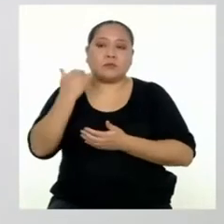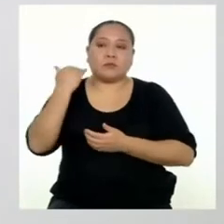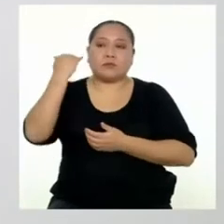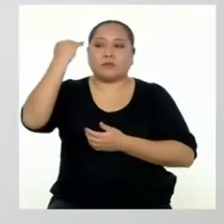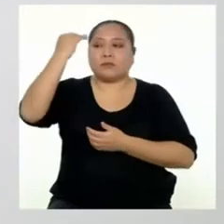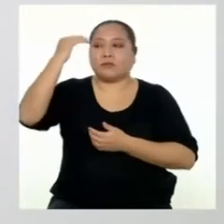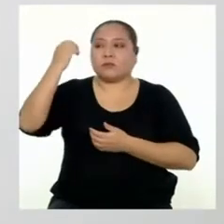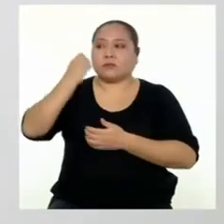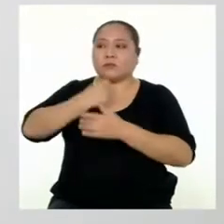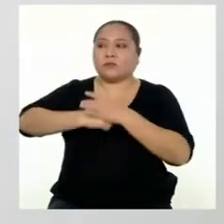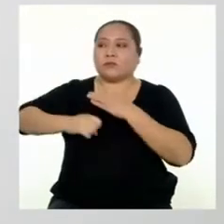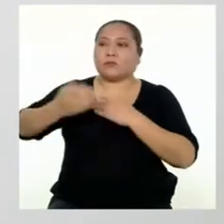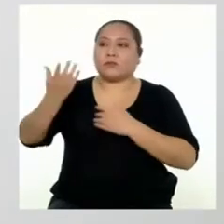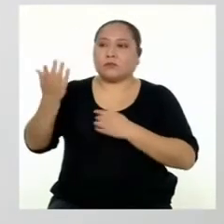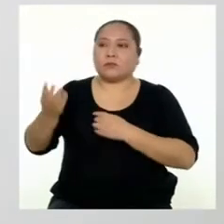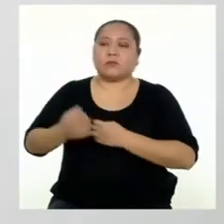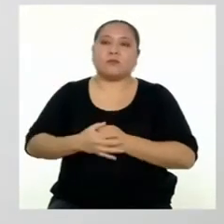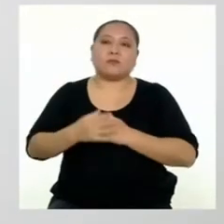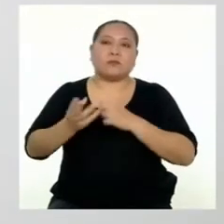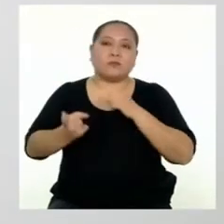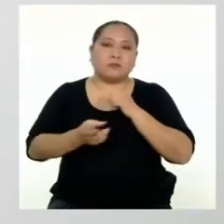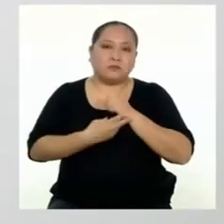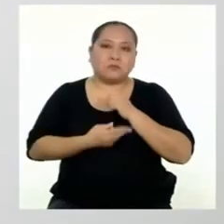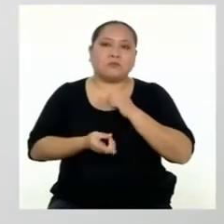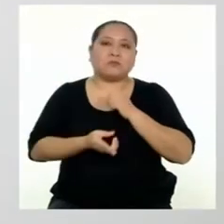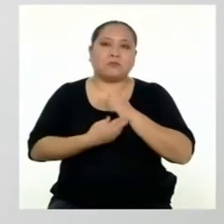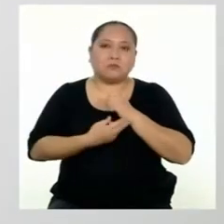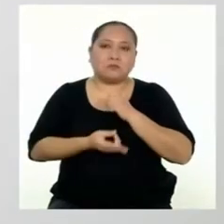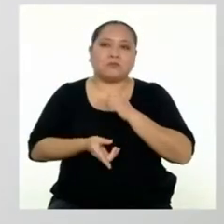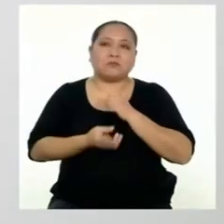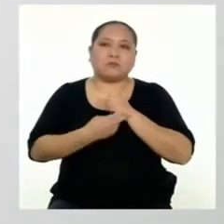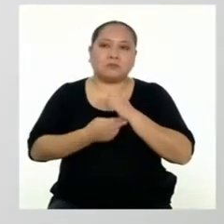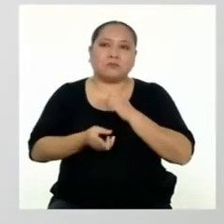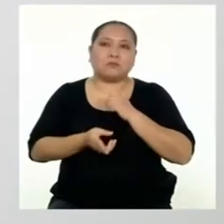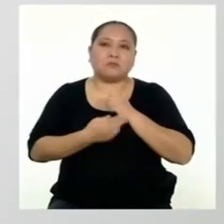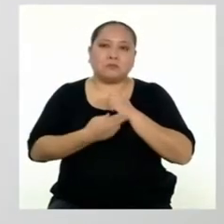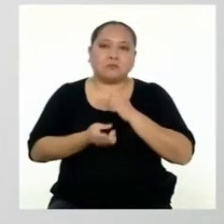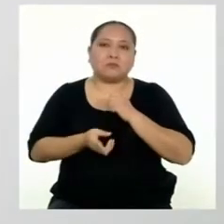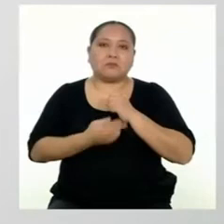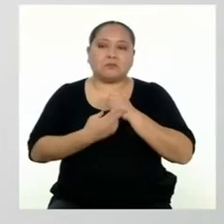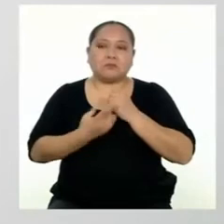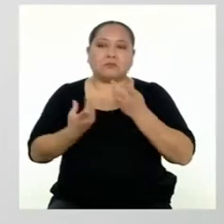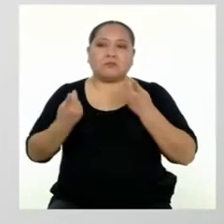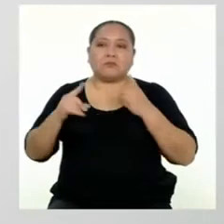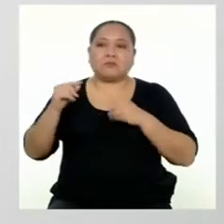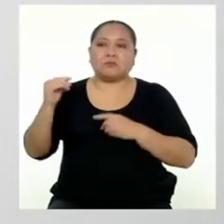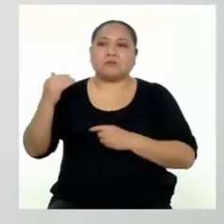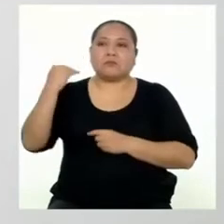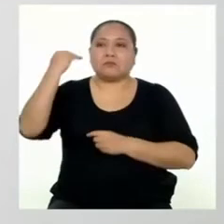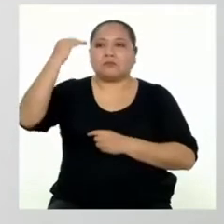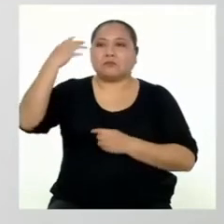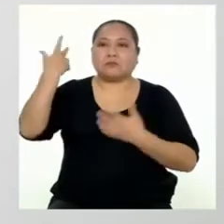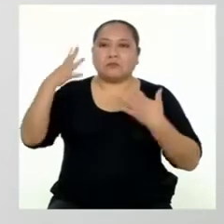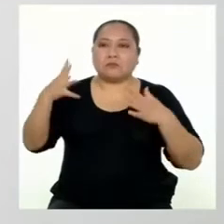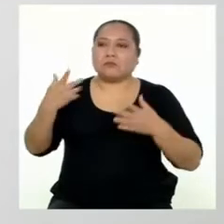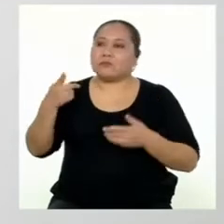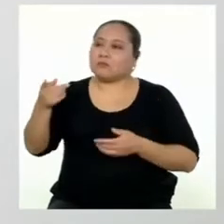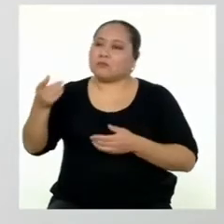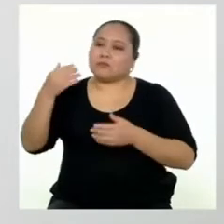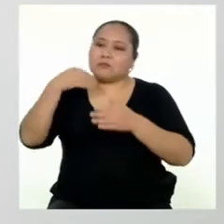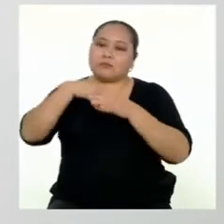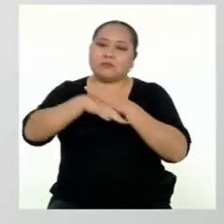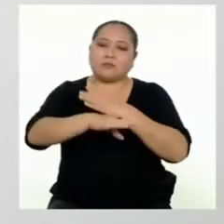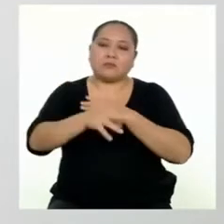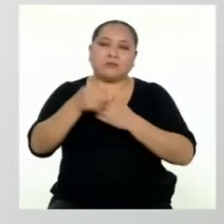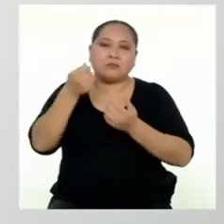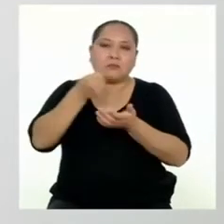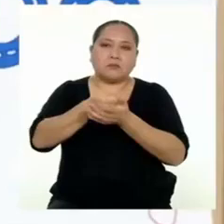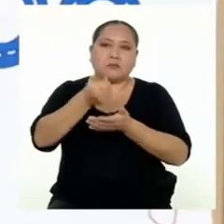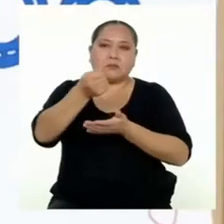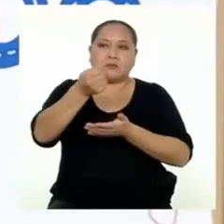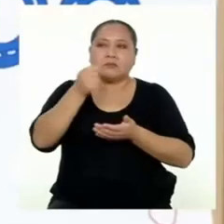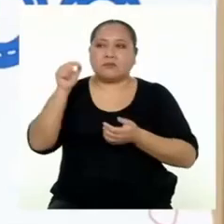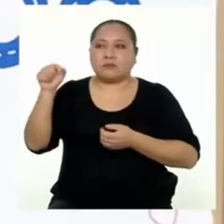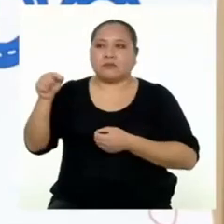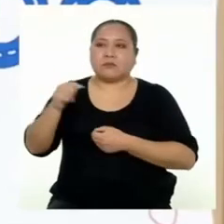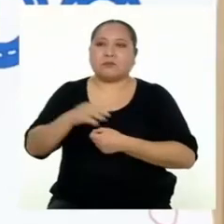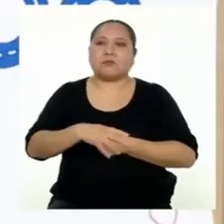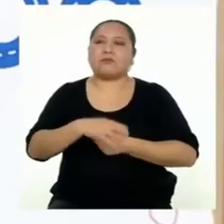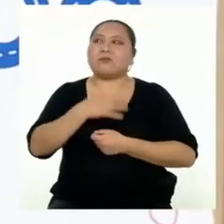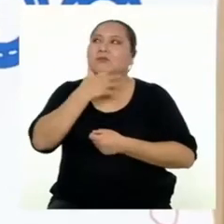sus hijas e hijos y van ahorrando para cuando llegue el día en que tengan que realizar esos gastos.